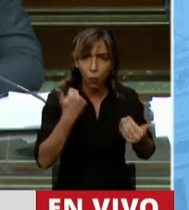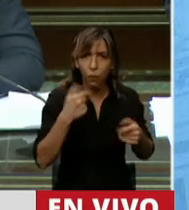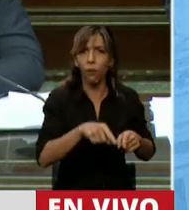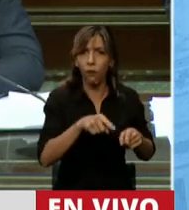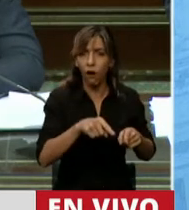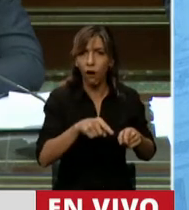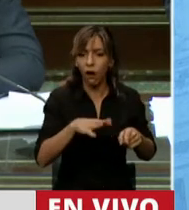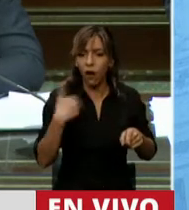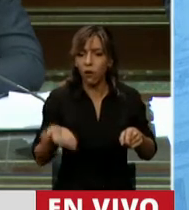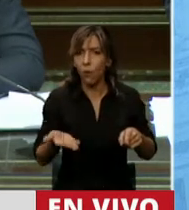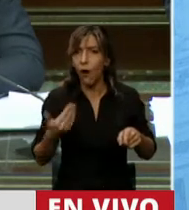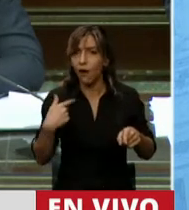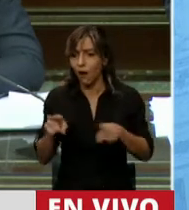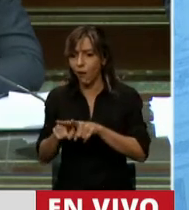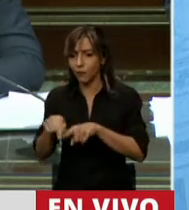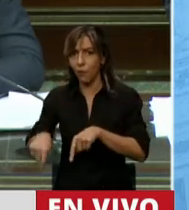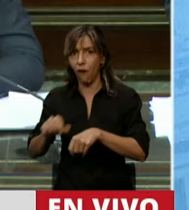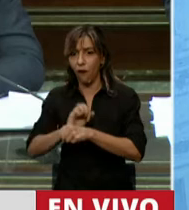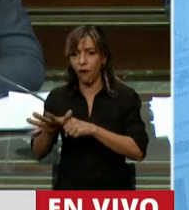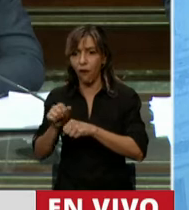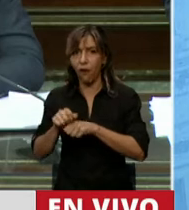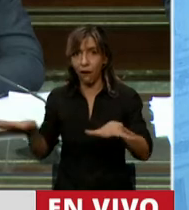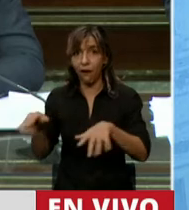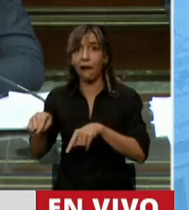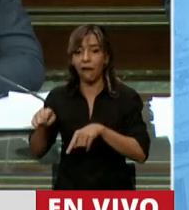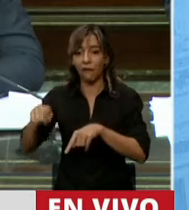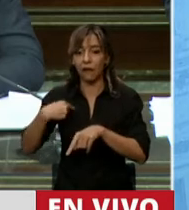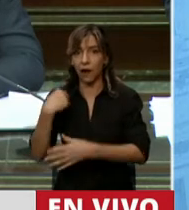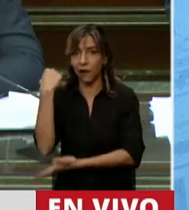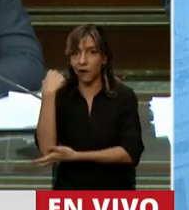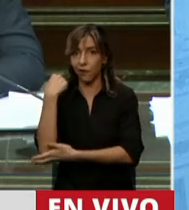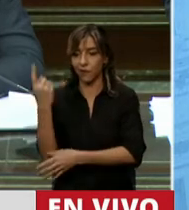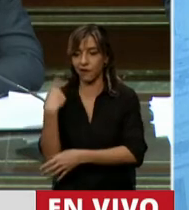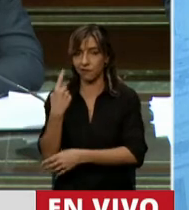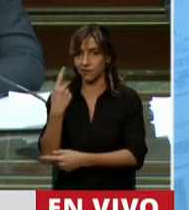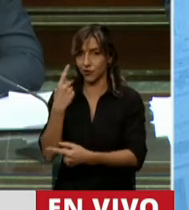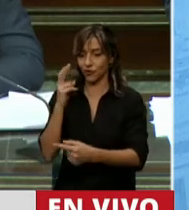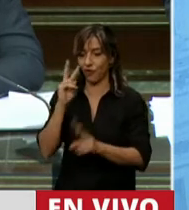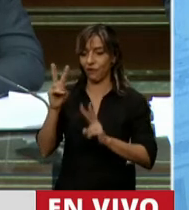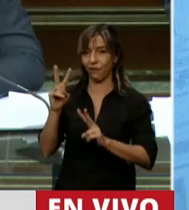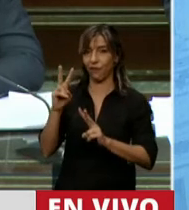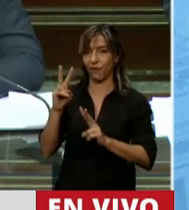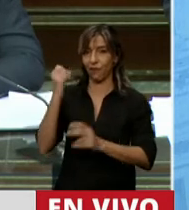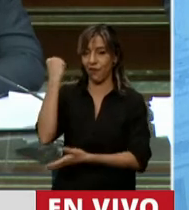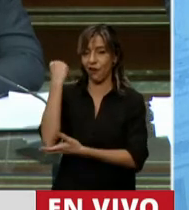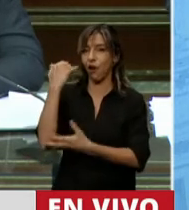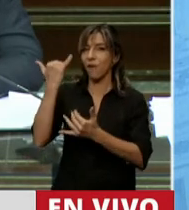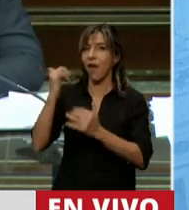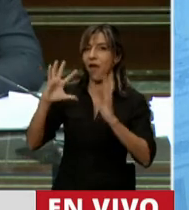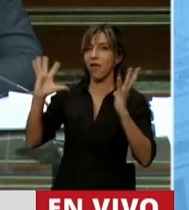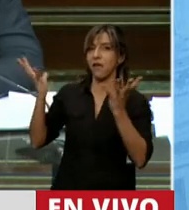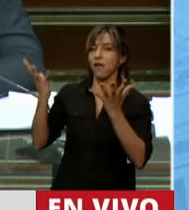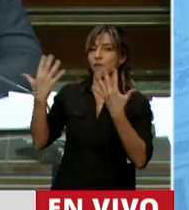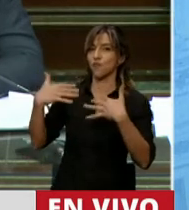de aquello que llamamos en la economía el libre mercado para hacer una abstracción bien amplia, en donde